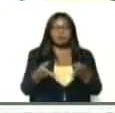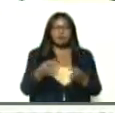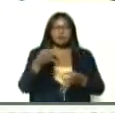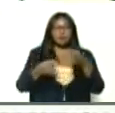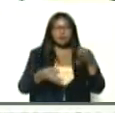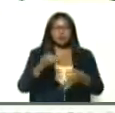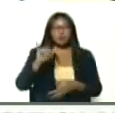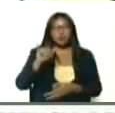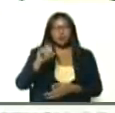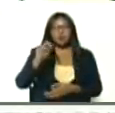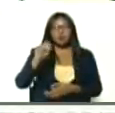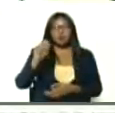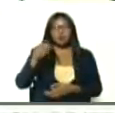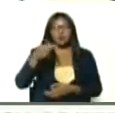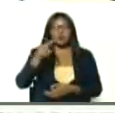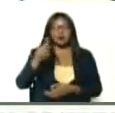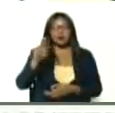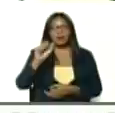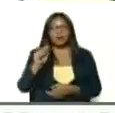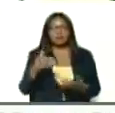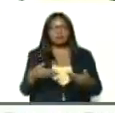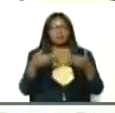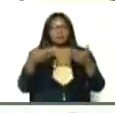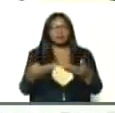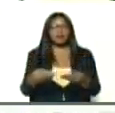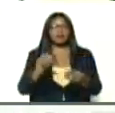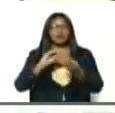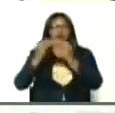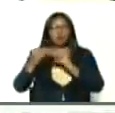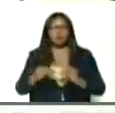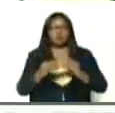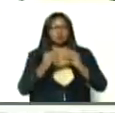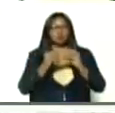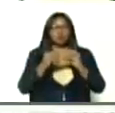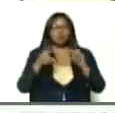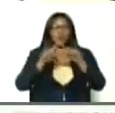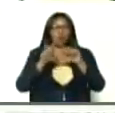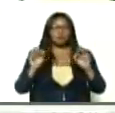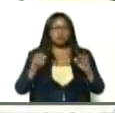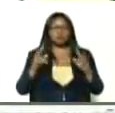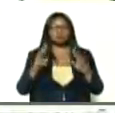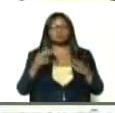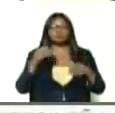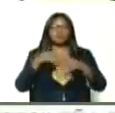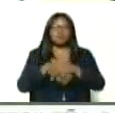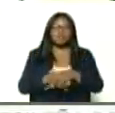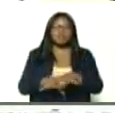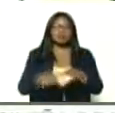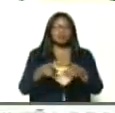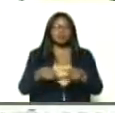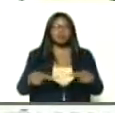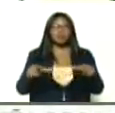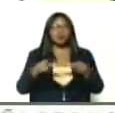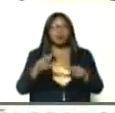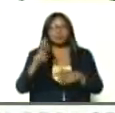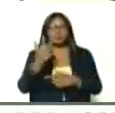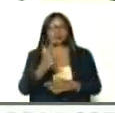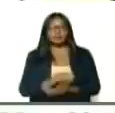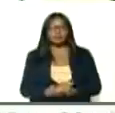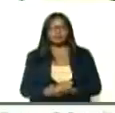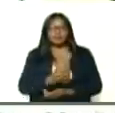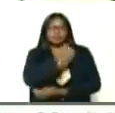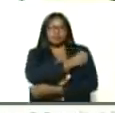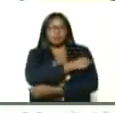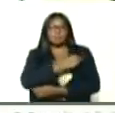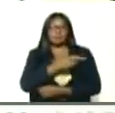Noguera Pietri, entregando la remodelación, y adecuación integral, de la sala 3, del hospital